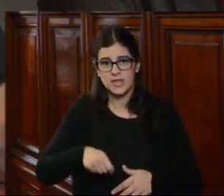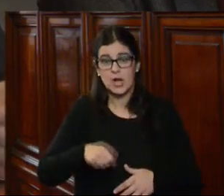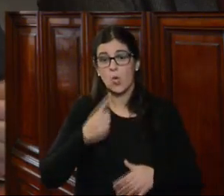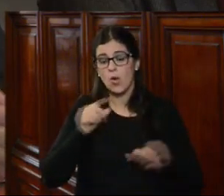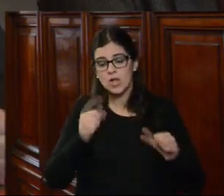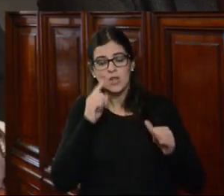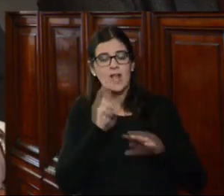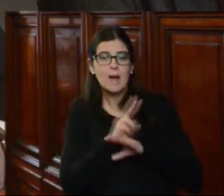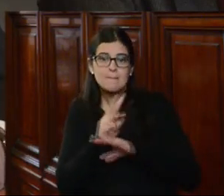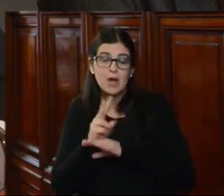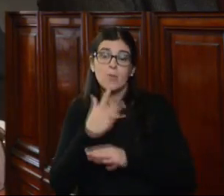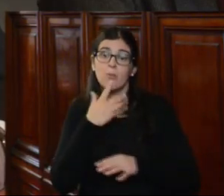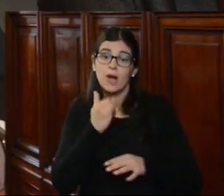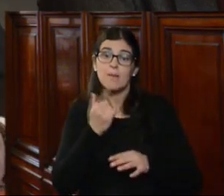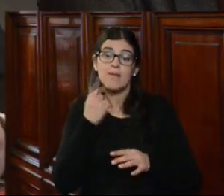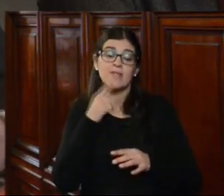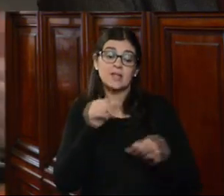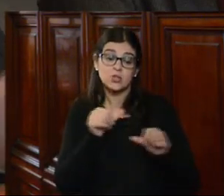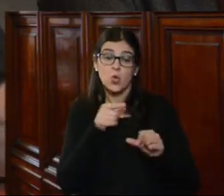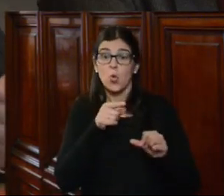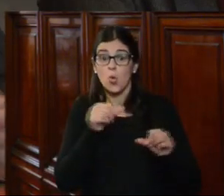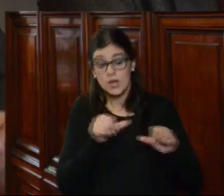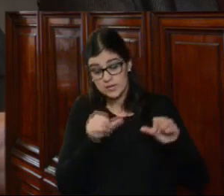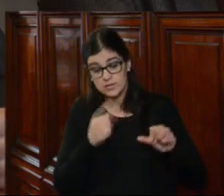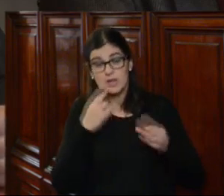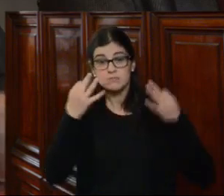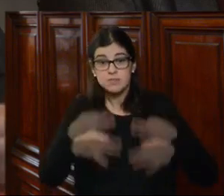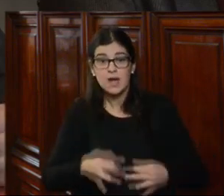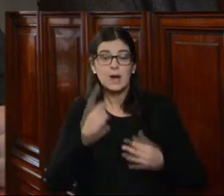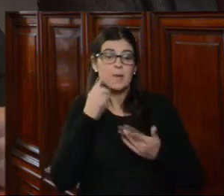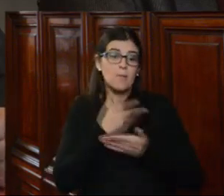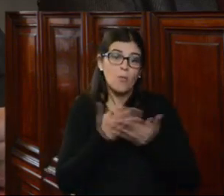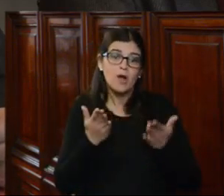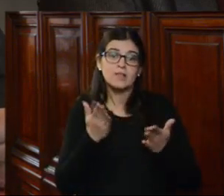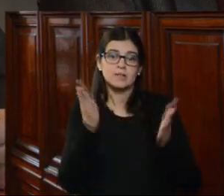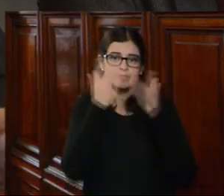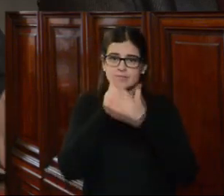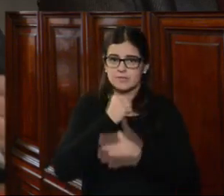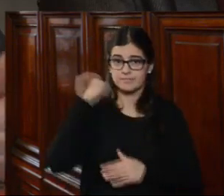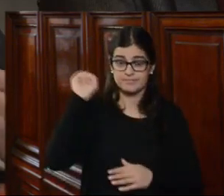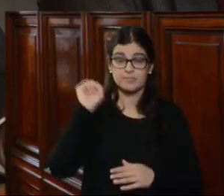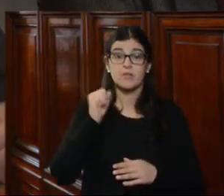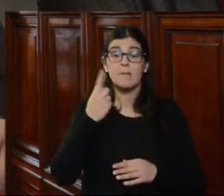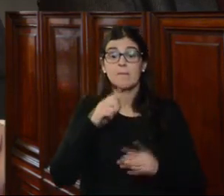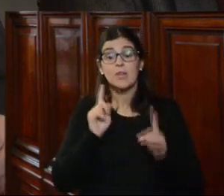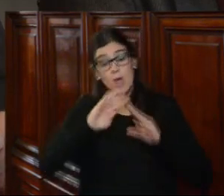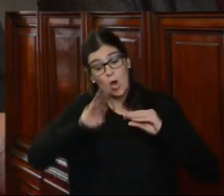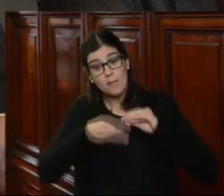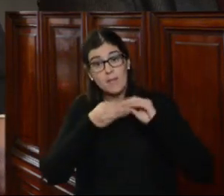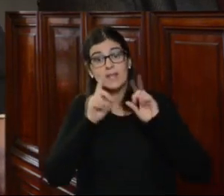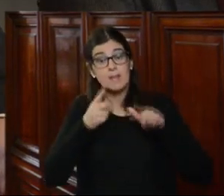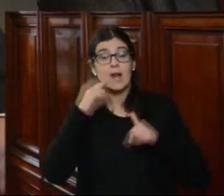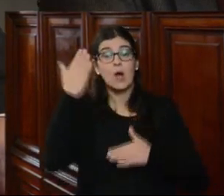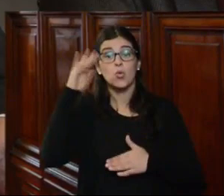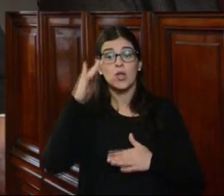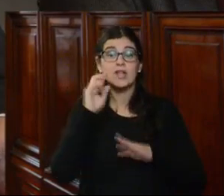una acción de amparo en el caso que su accionar sea concretamente, manifiestamente ilegítimo. Pero también complementariamente, las